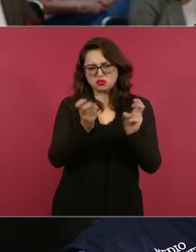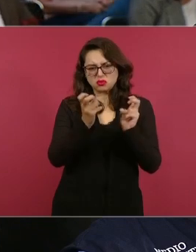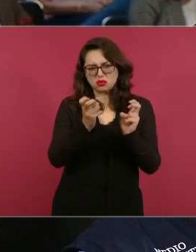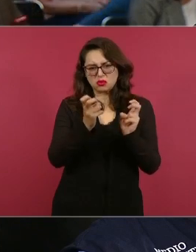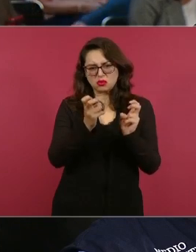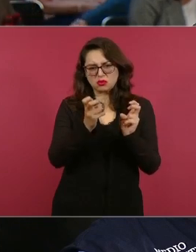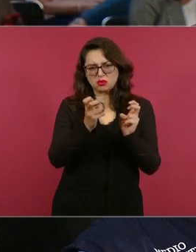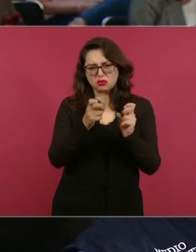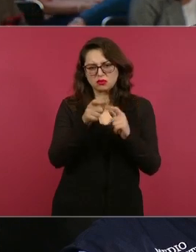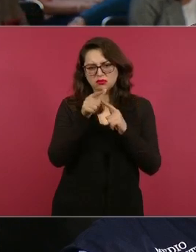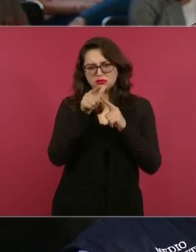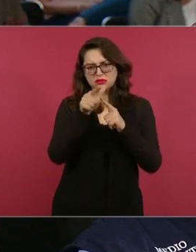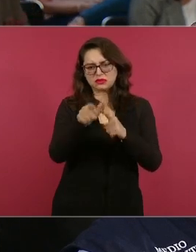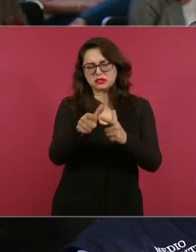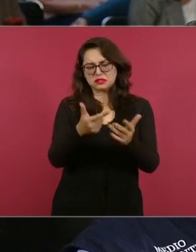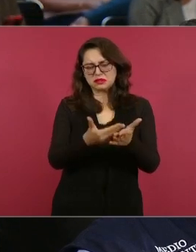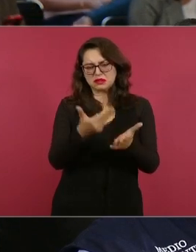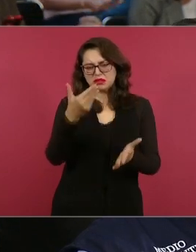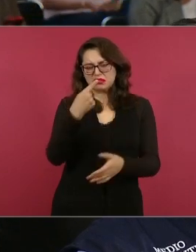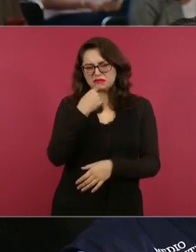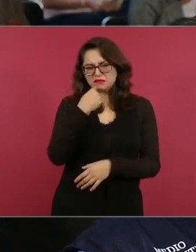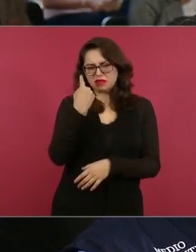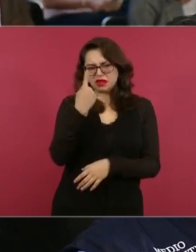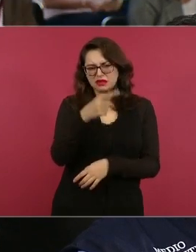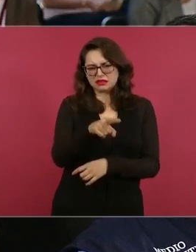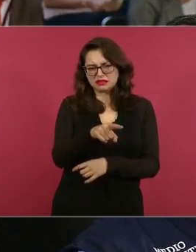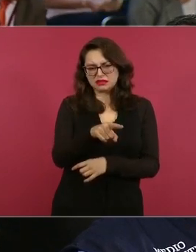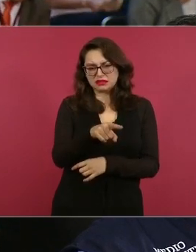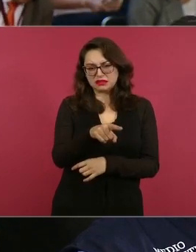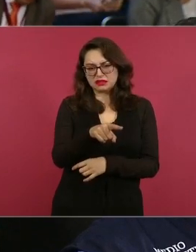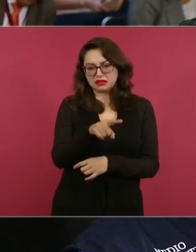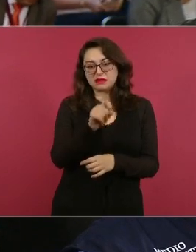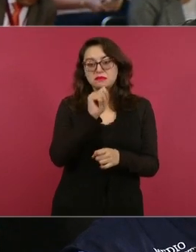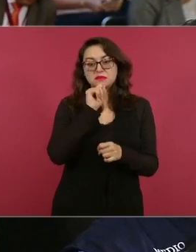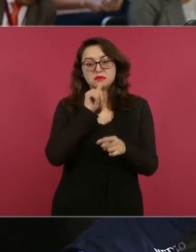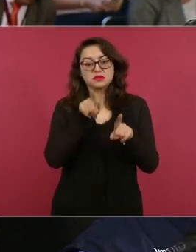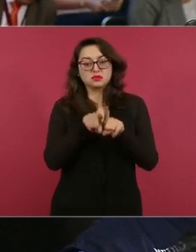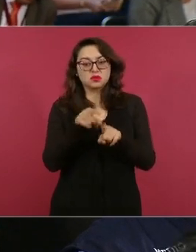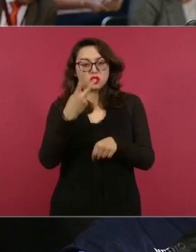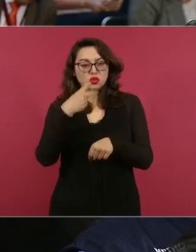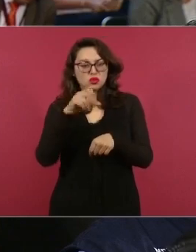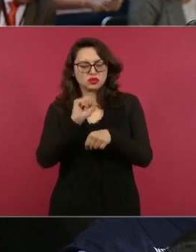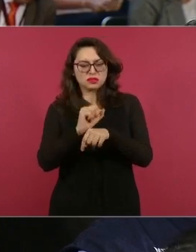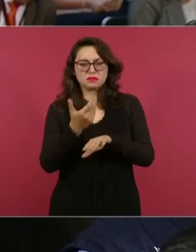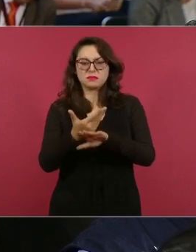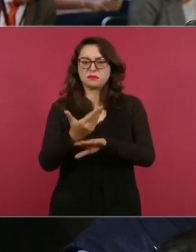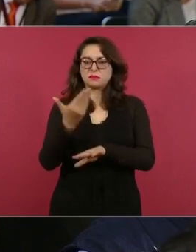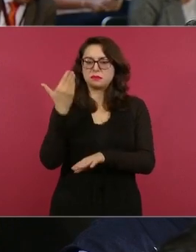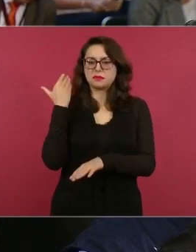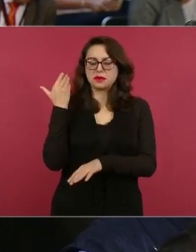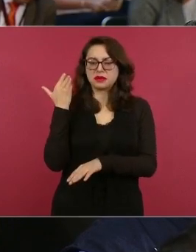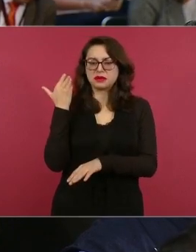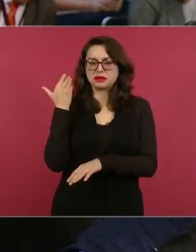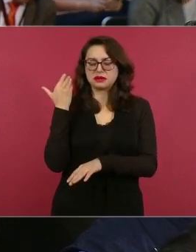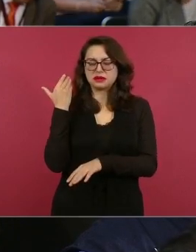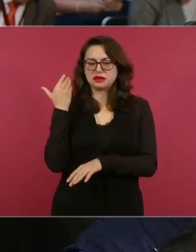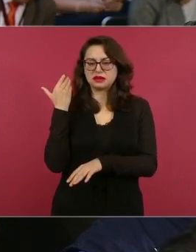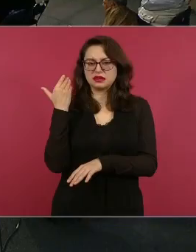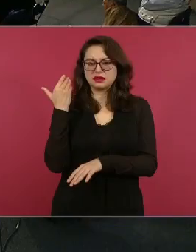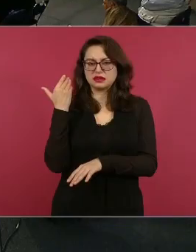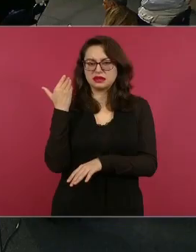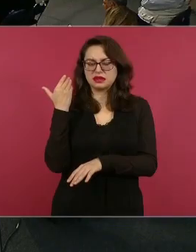en contra de él siguen estancadas asimismo hace dos semanas el fiscal el